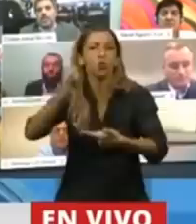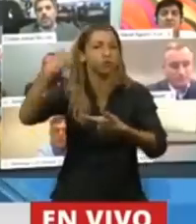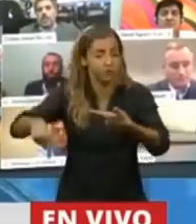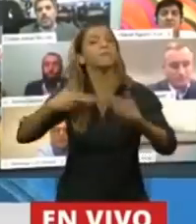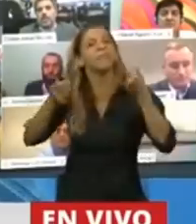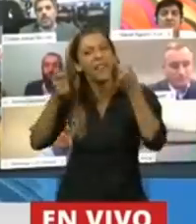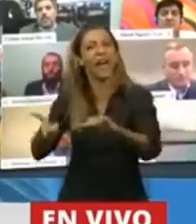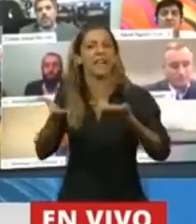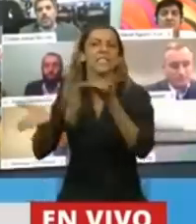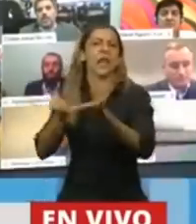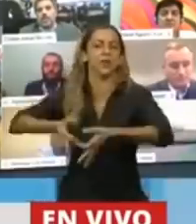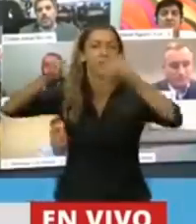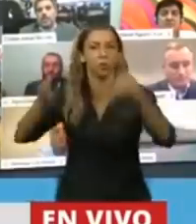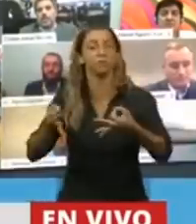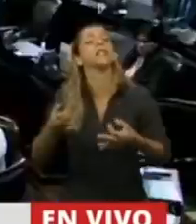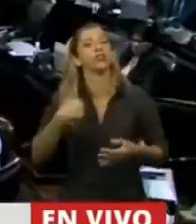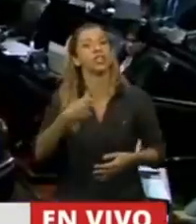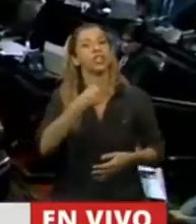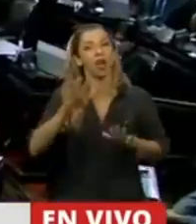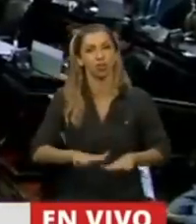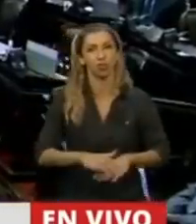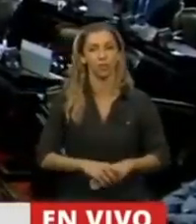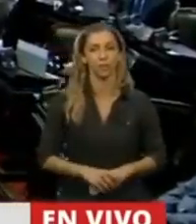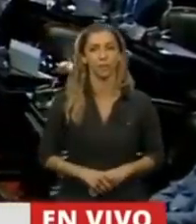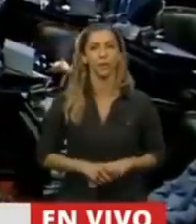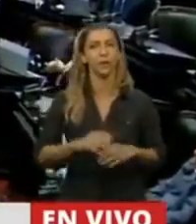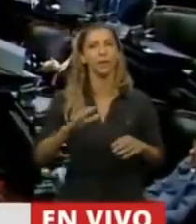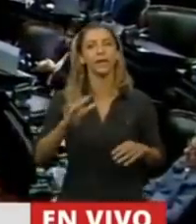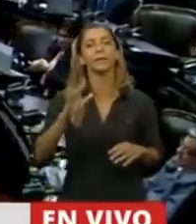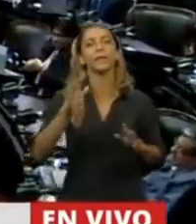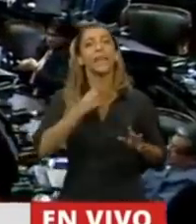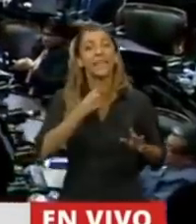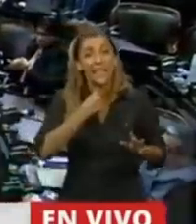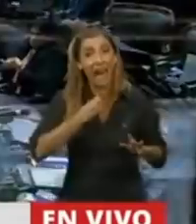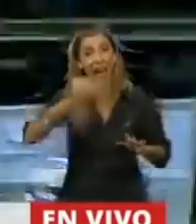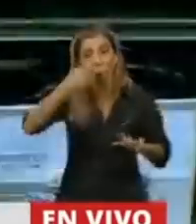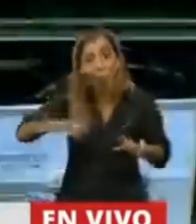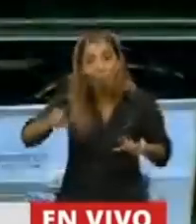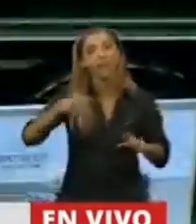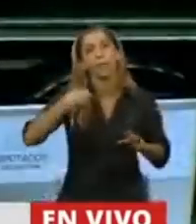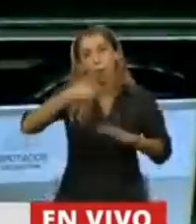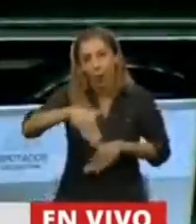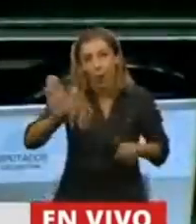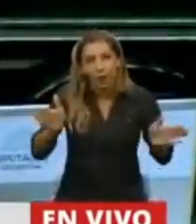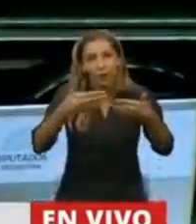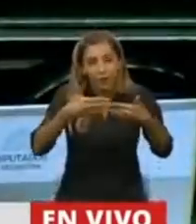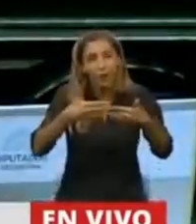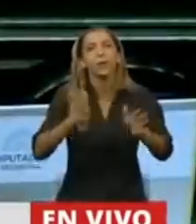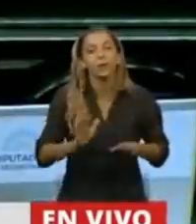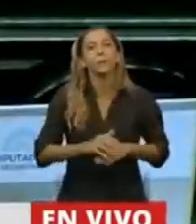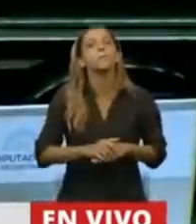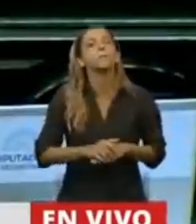que eso no suceda, no lo haré. Quiero, para cerrar, y gracias porque nadie ha perdido el tiempo y me ha extendido,